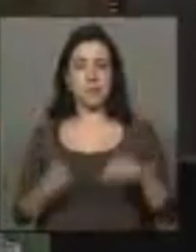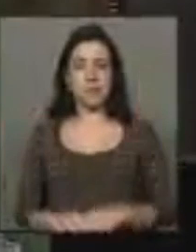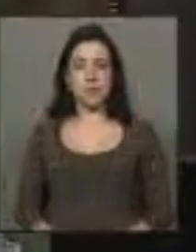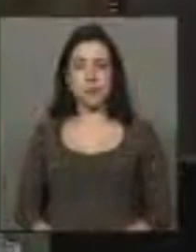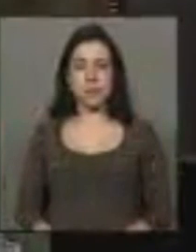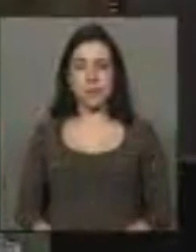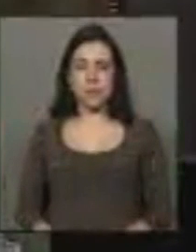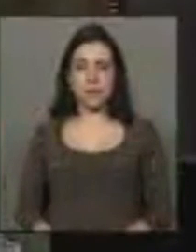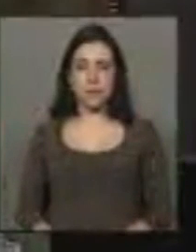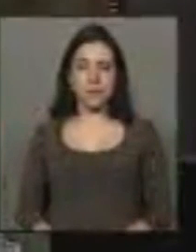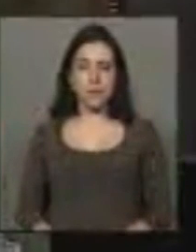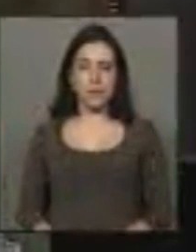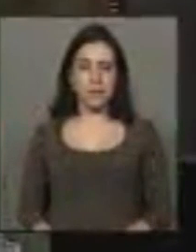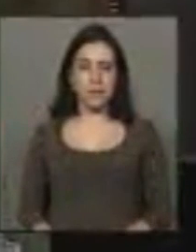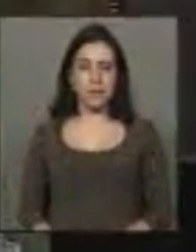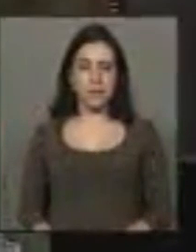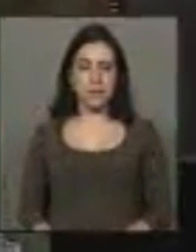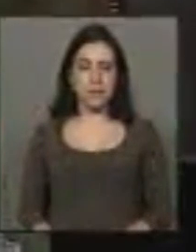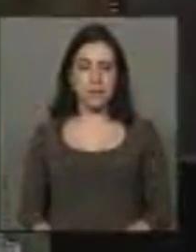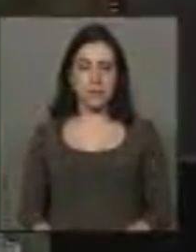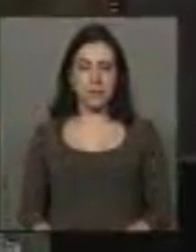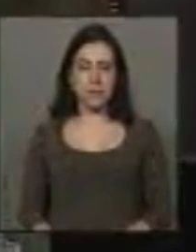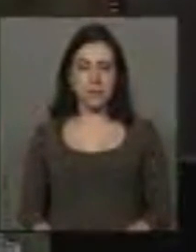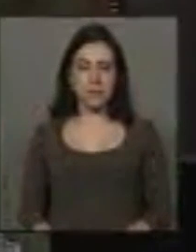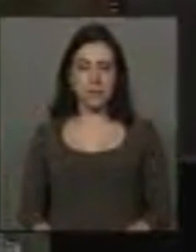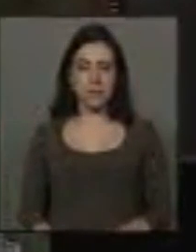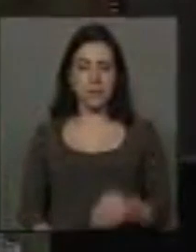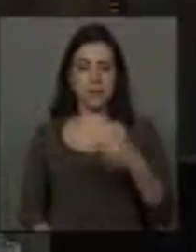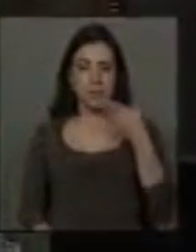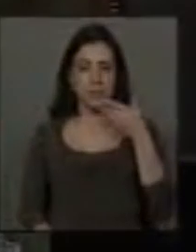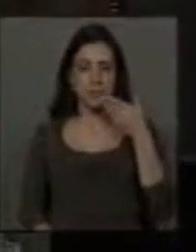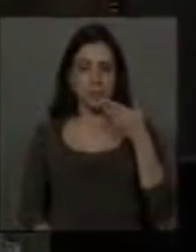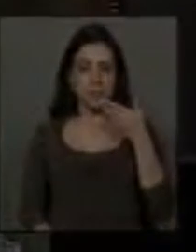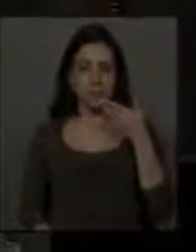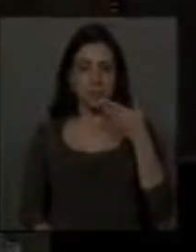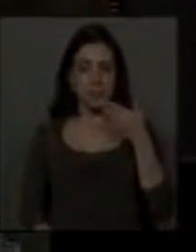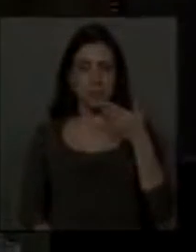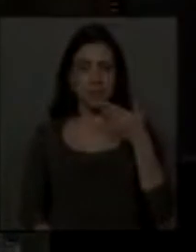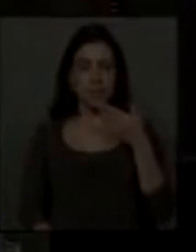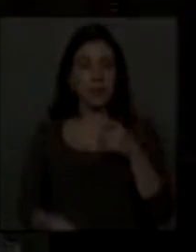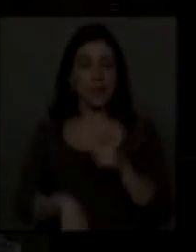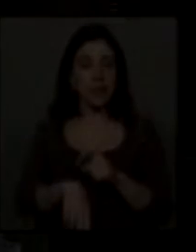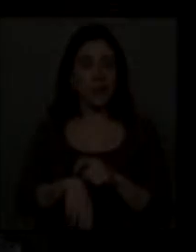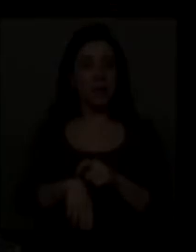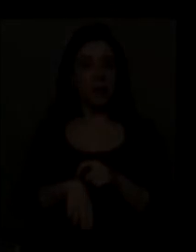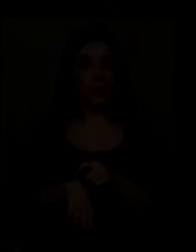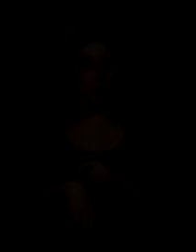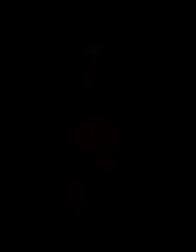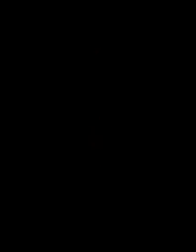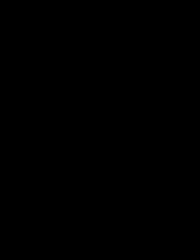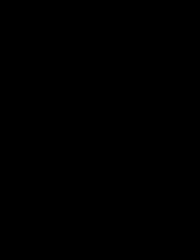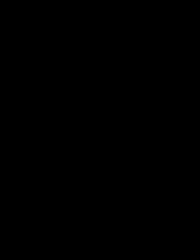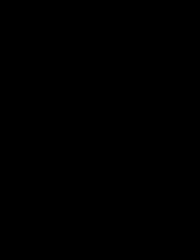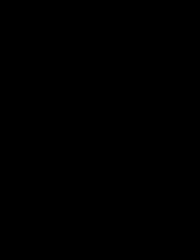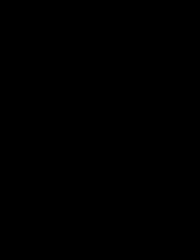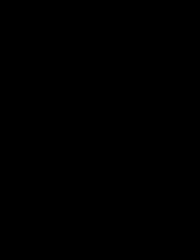alzando su brazo. Tiene la palabra, a continuación, en el tiempo que le resta al Comité Independiente...